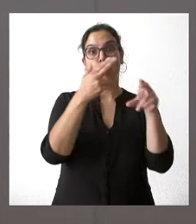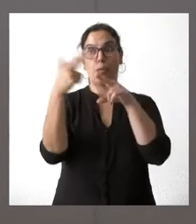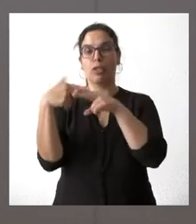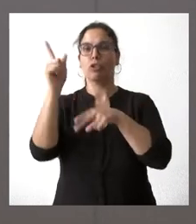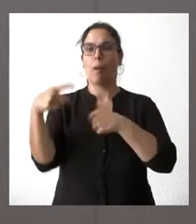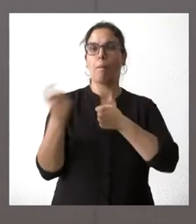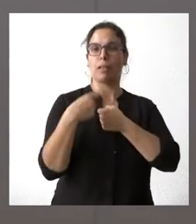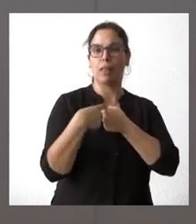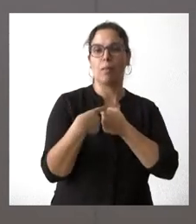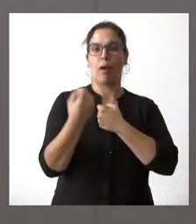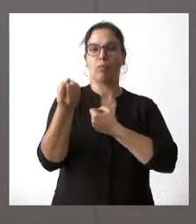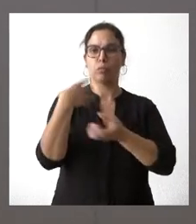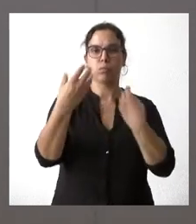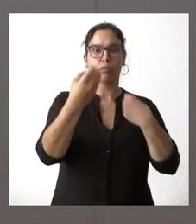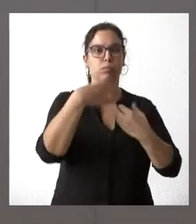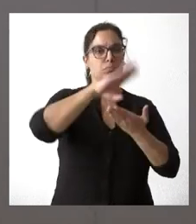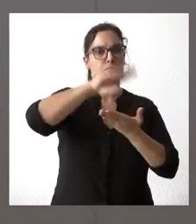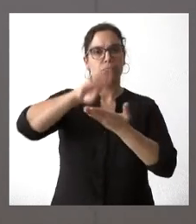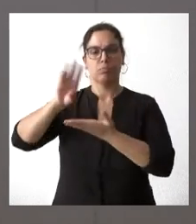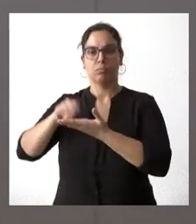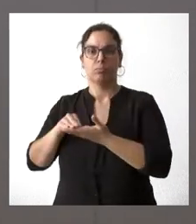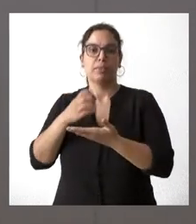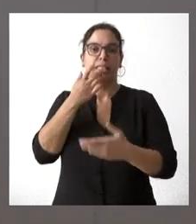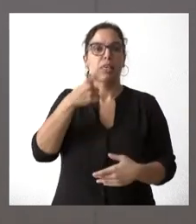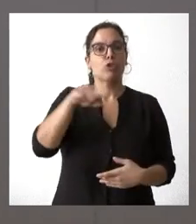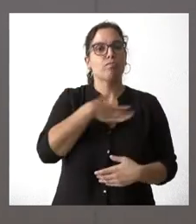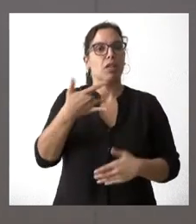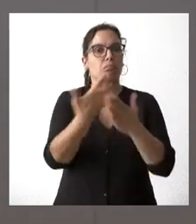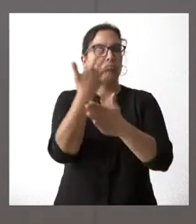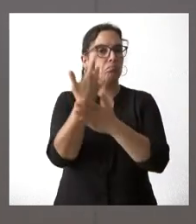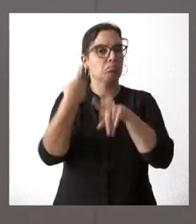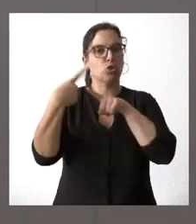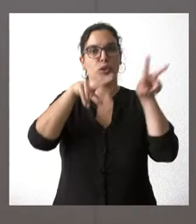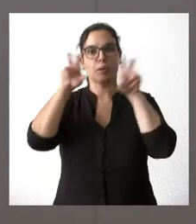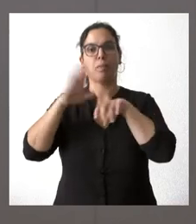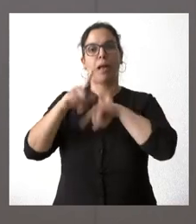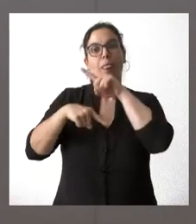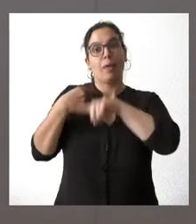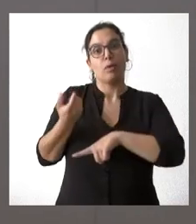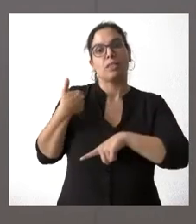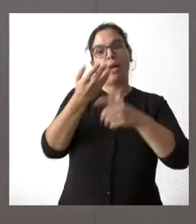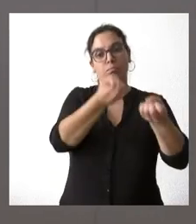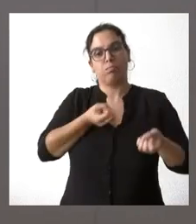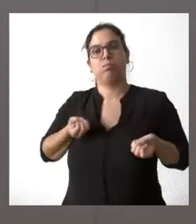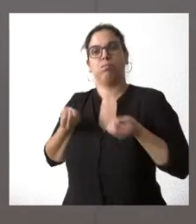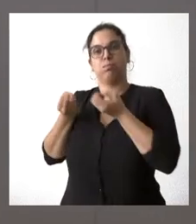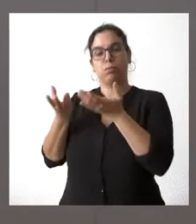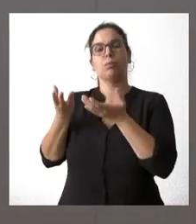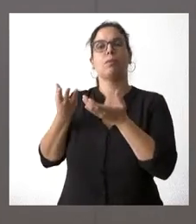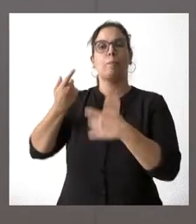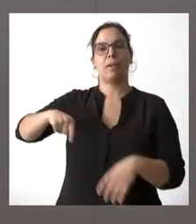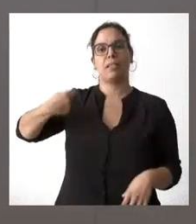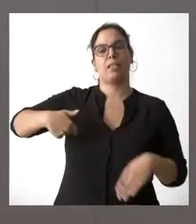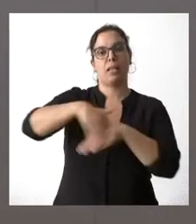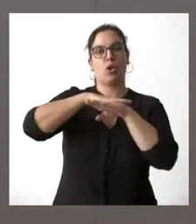participación, a todos los grupos políticos, en la medida que quieren aportar diversas cuestiones para, posteriormente, ya trasladar esta posición de comunidad al presidente